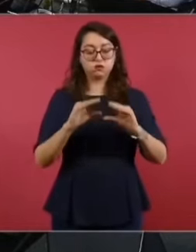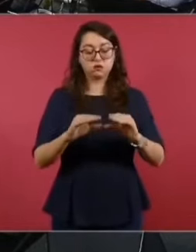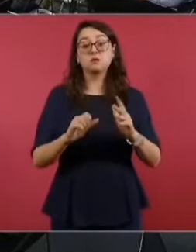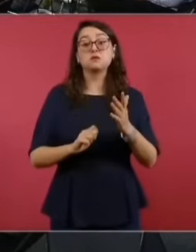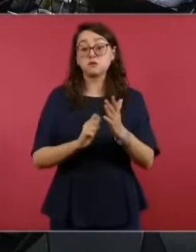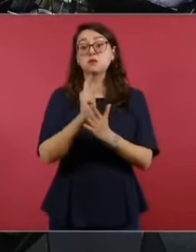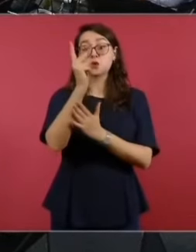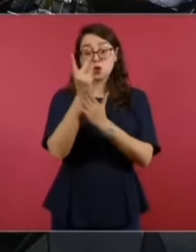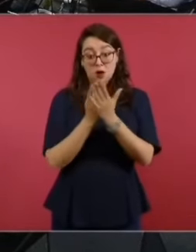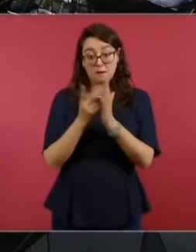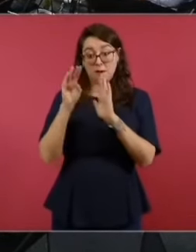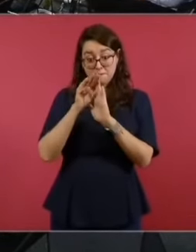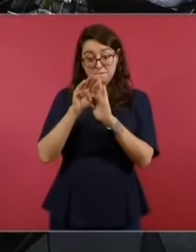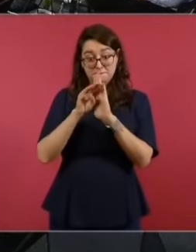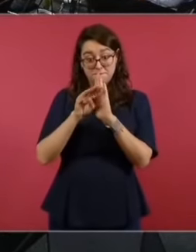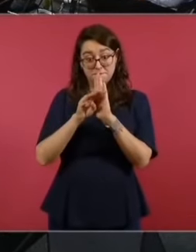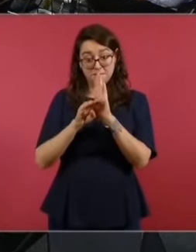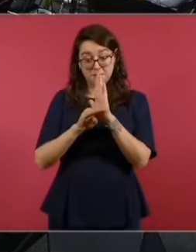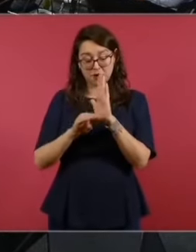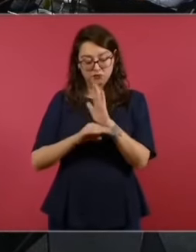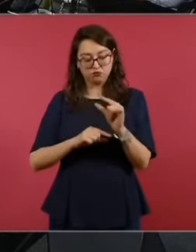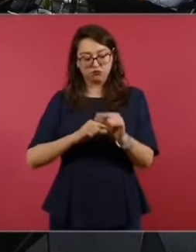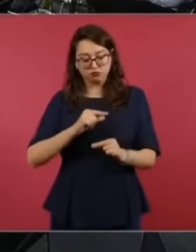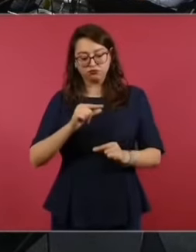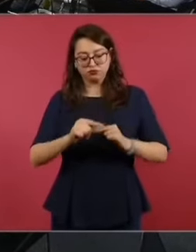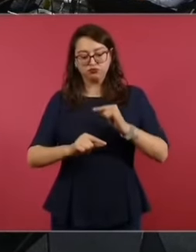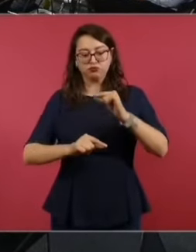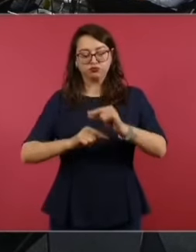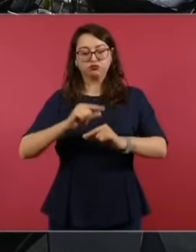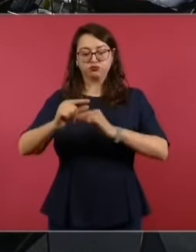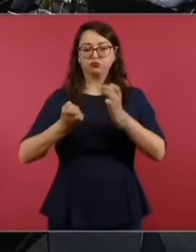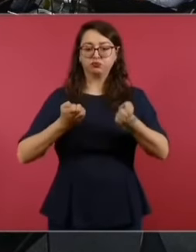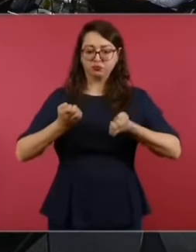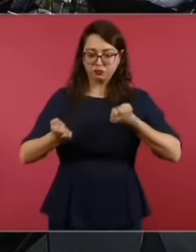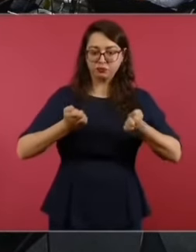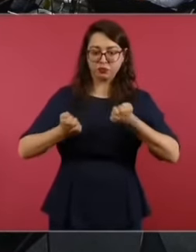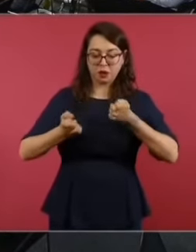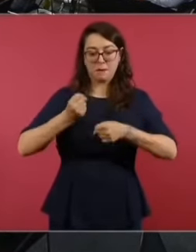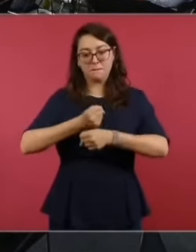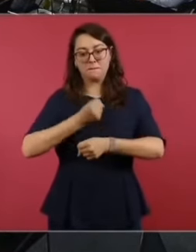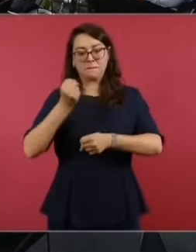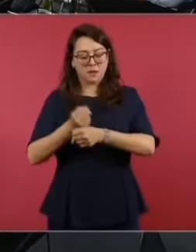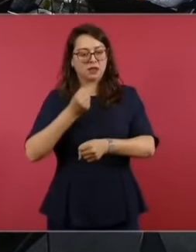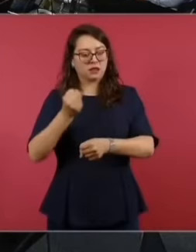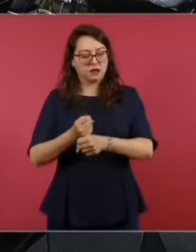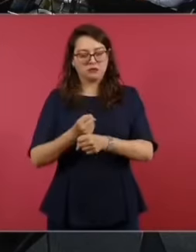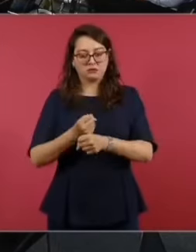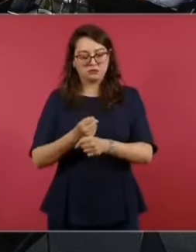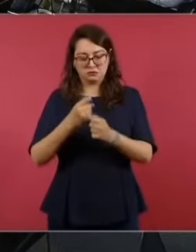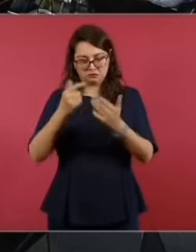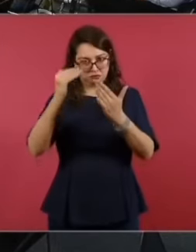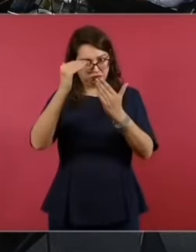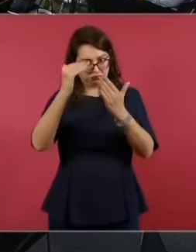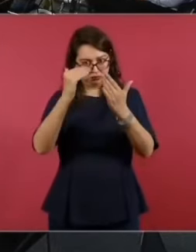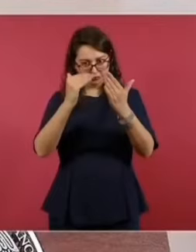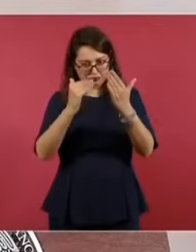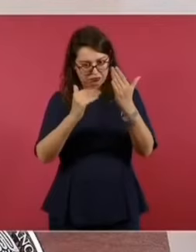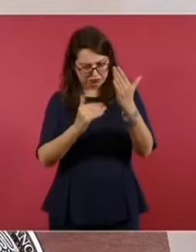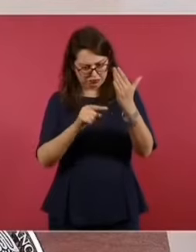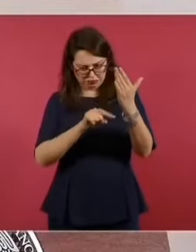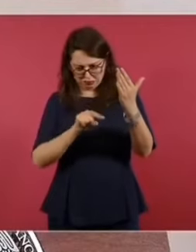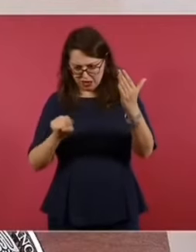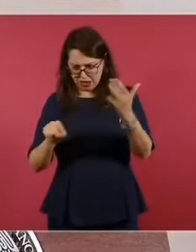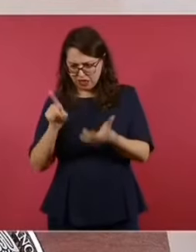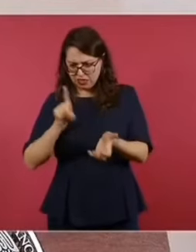programa y va paulatinamente incrementándose en algunas situaciones. En ninguno de los programas está